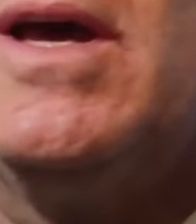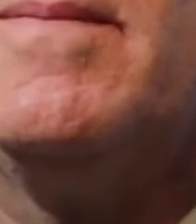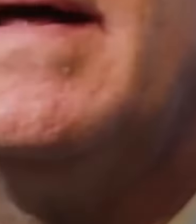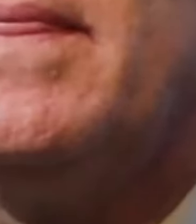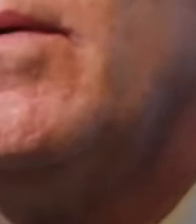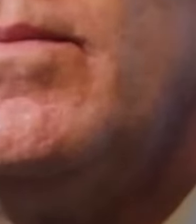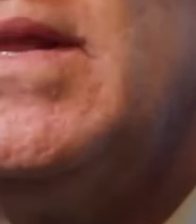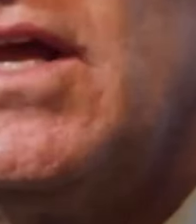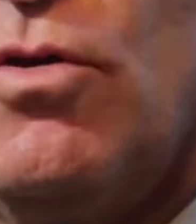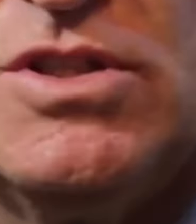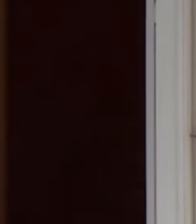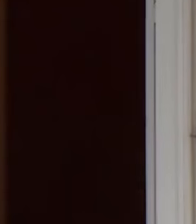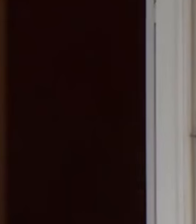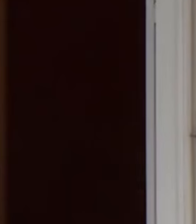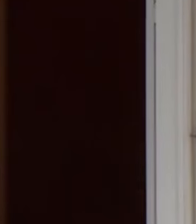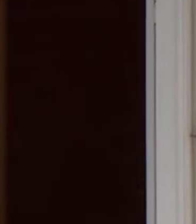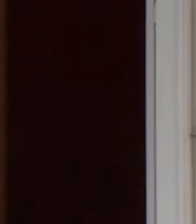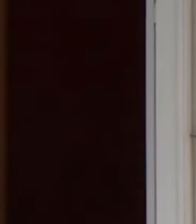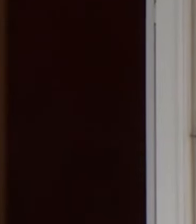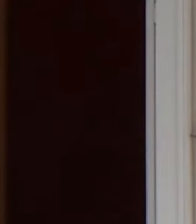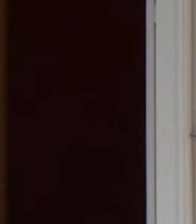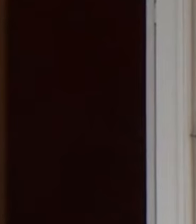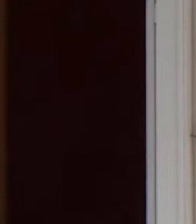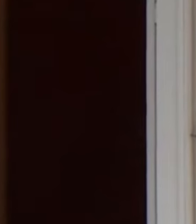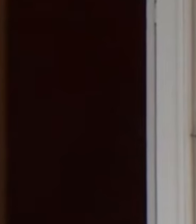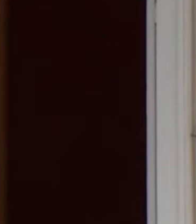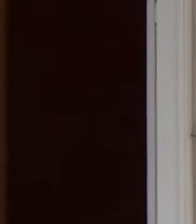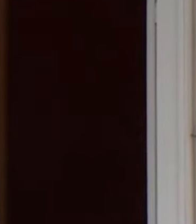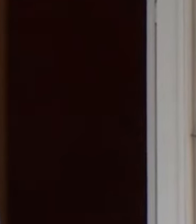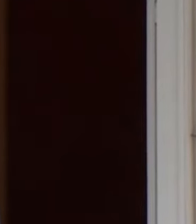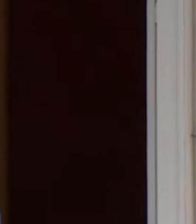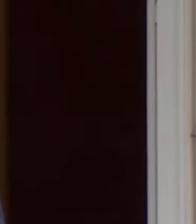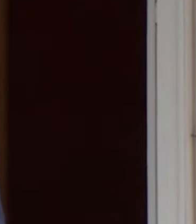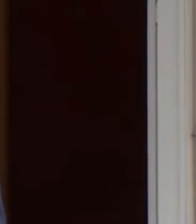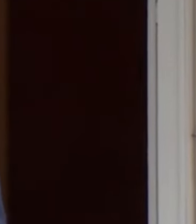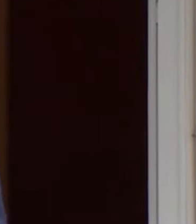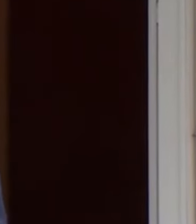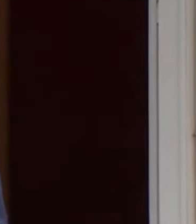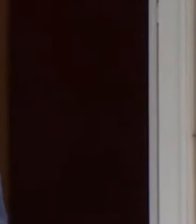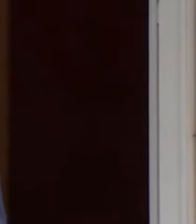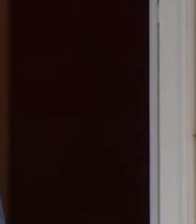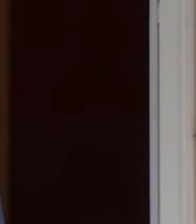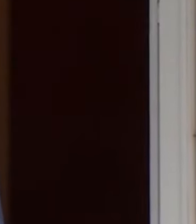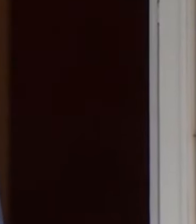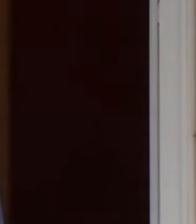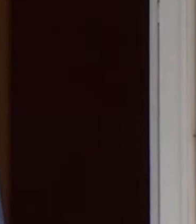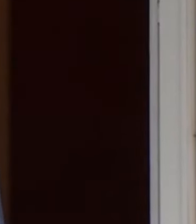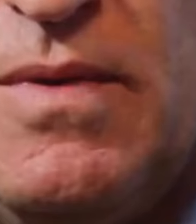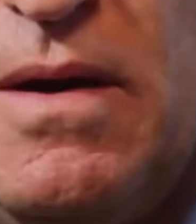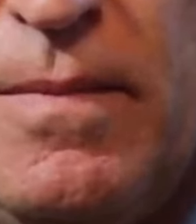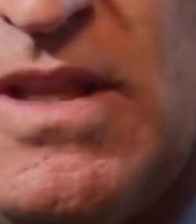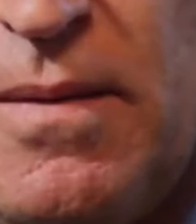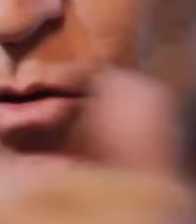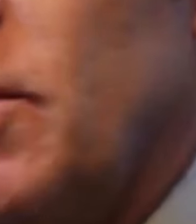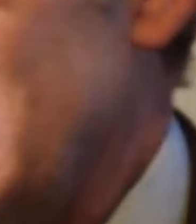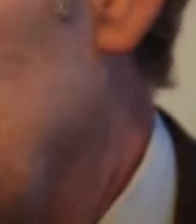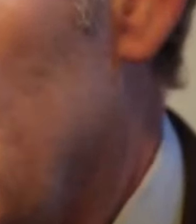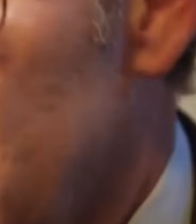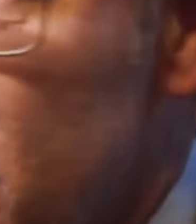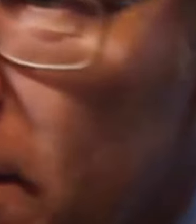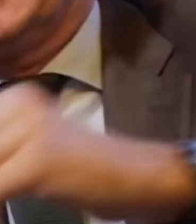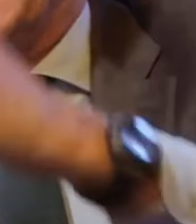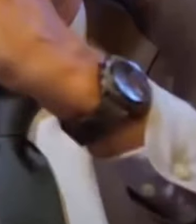difundir noticias falsas es esencial contar con fuentes confiables que nos guíen a través del laberinto de la información juntos